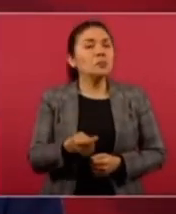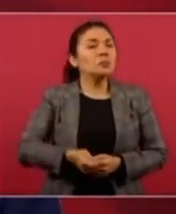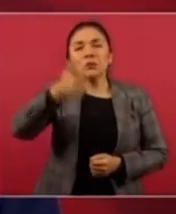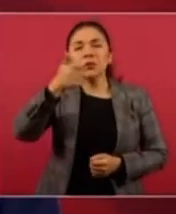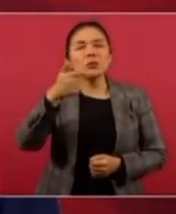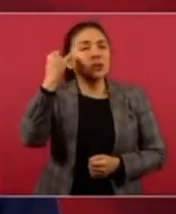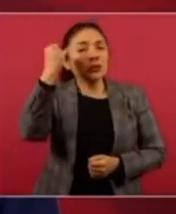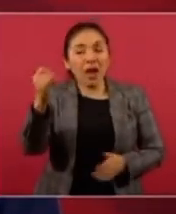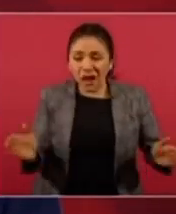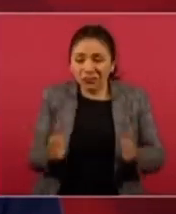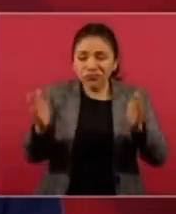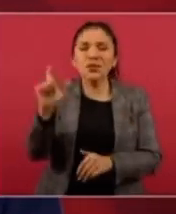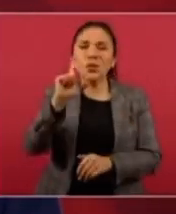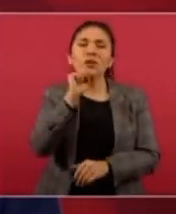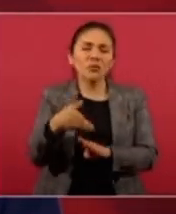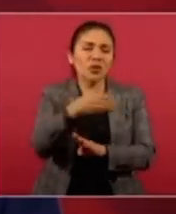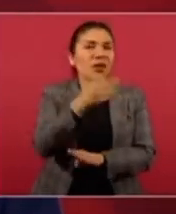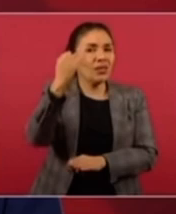en el periodo no liberal.